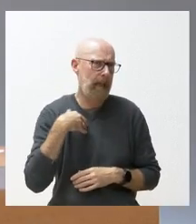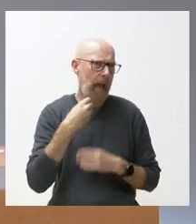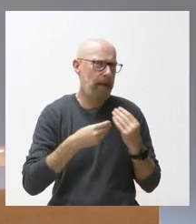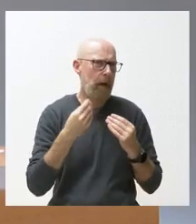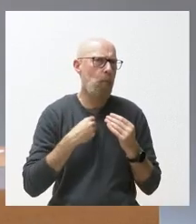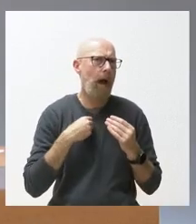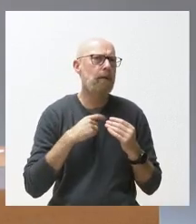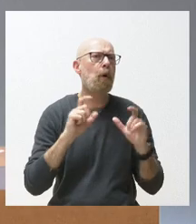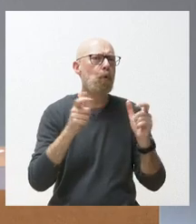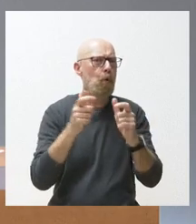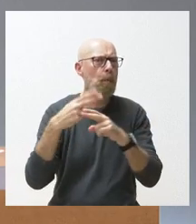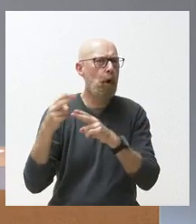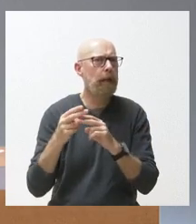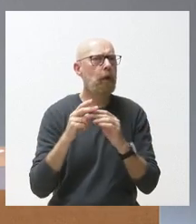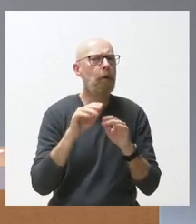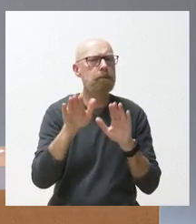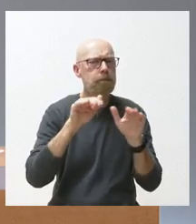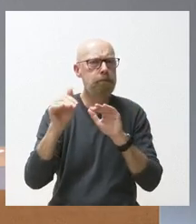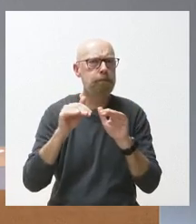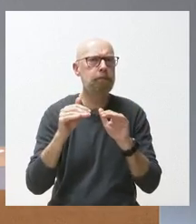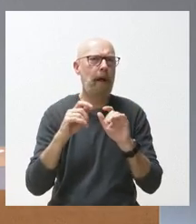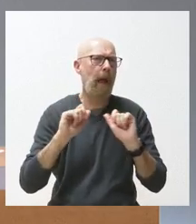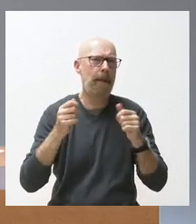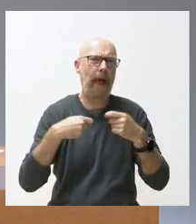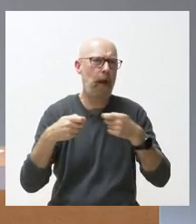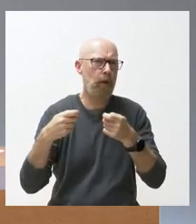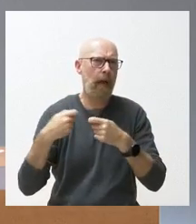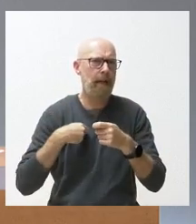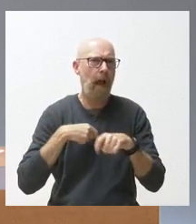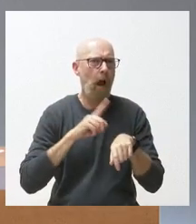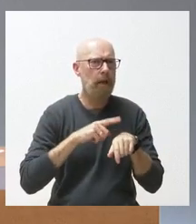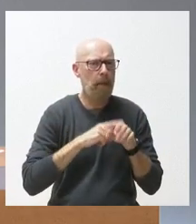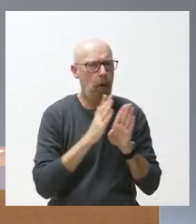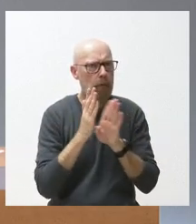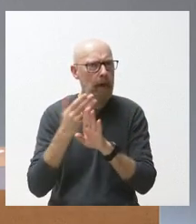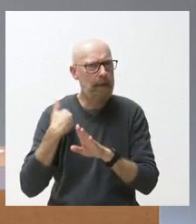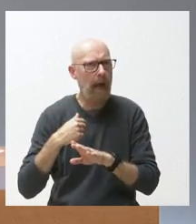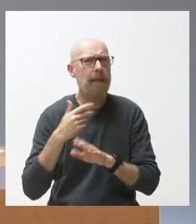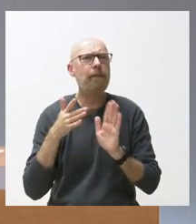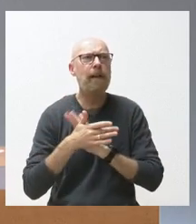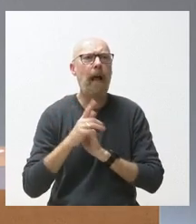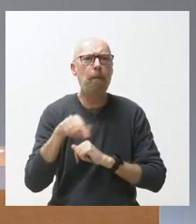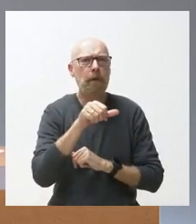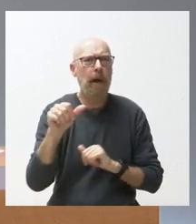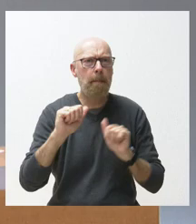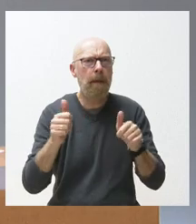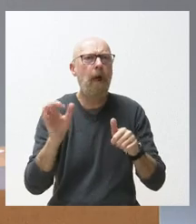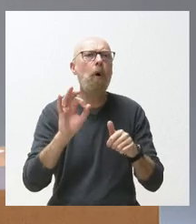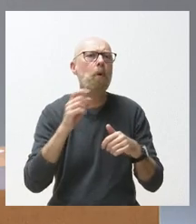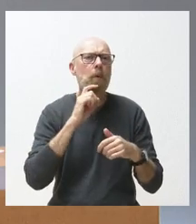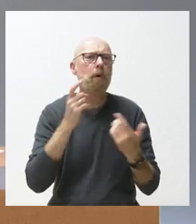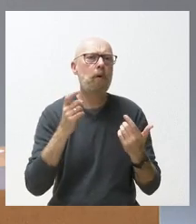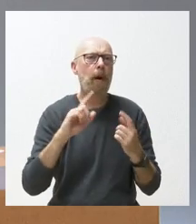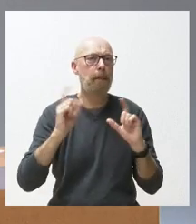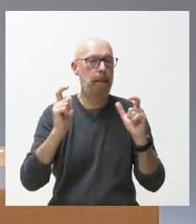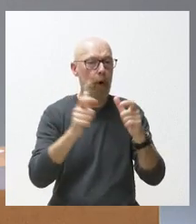forma inmediata no sé si tienen una agenda ese concepto de inmediato ya es por ejemplo la próxima semana y si el primer grupo con el que se van a reunir